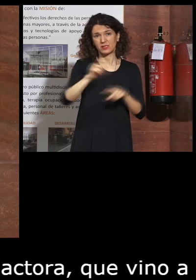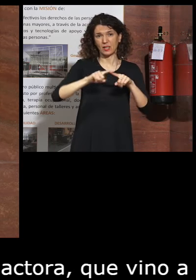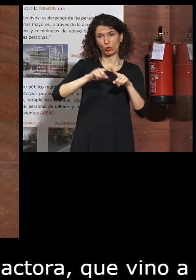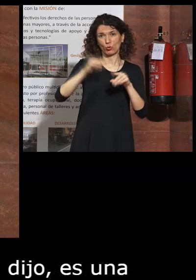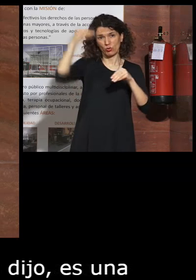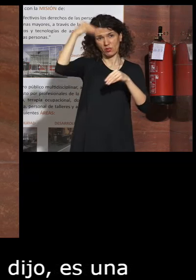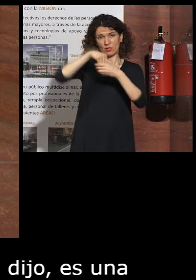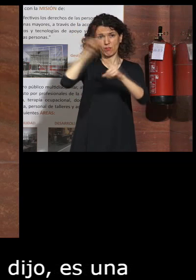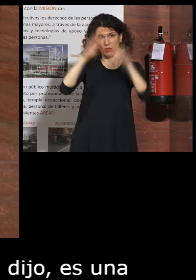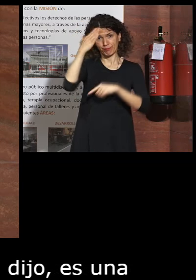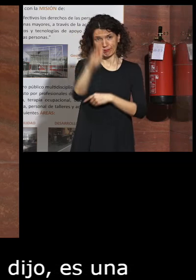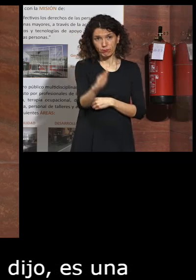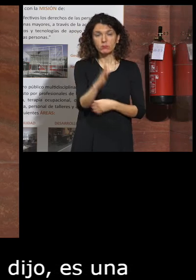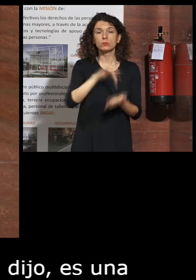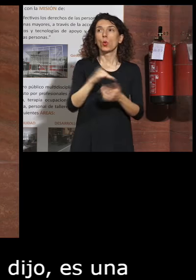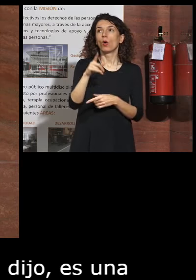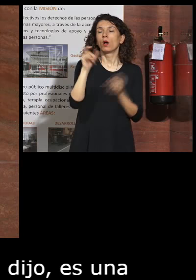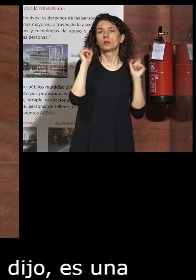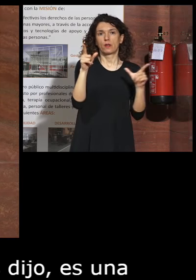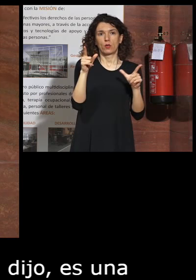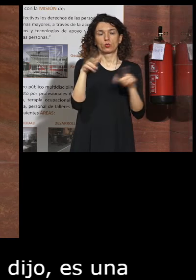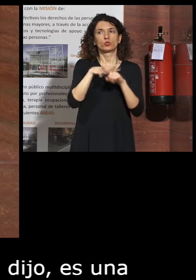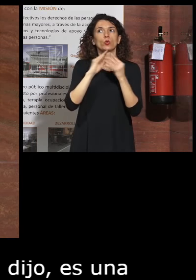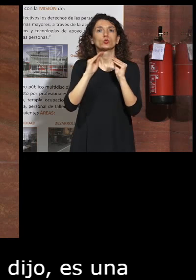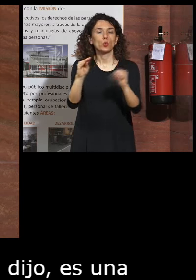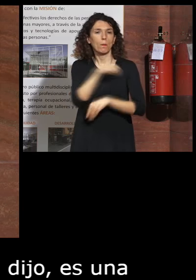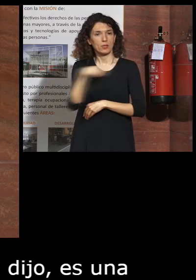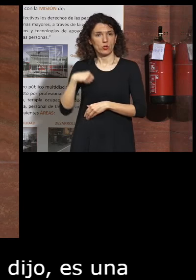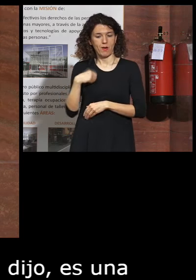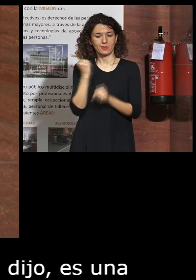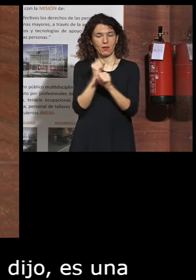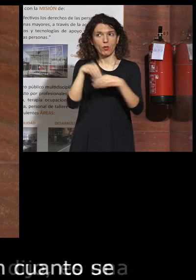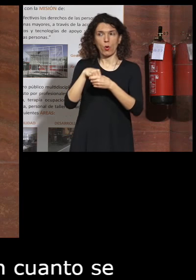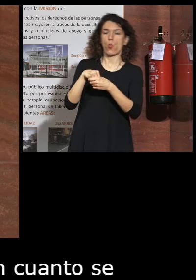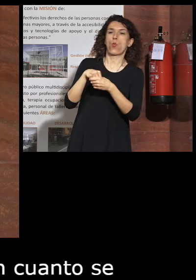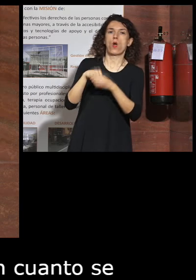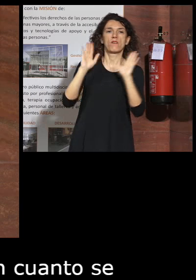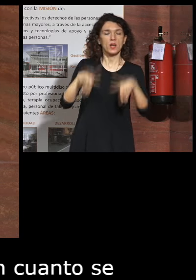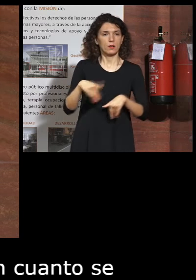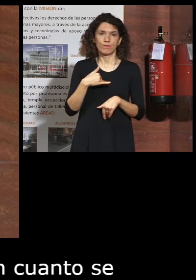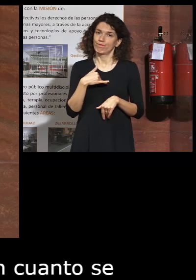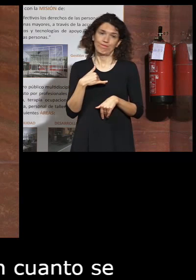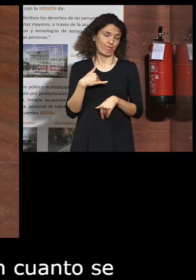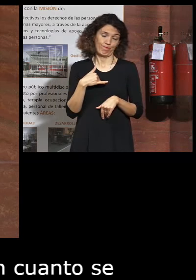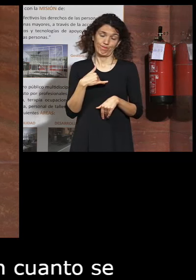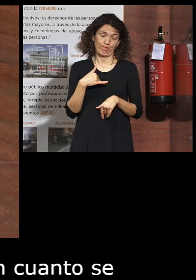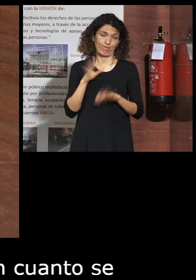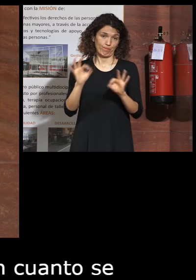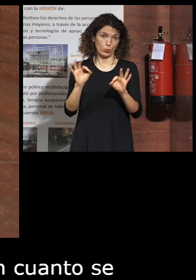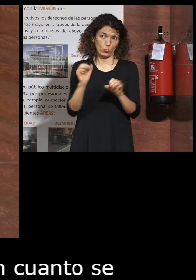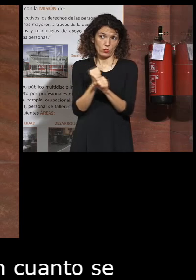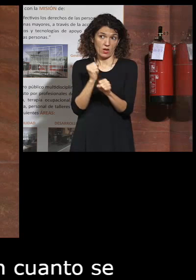trabajo en cuanto se enteraron de su situación personal decidieron prescindir prescindir de su